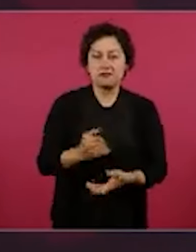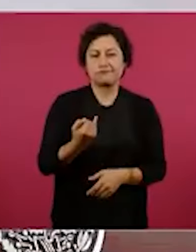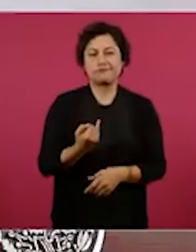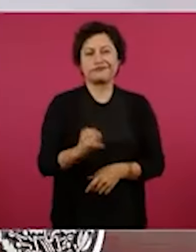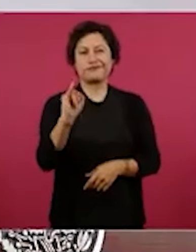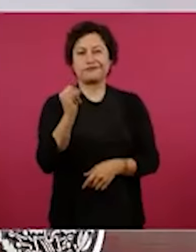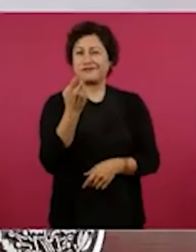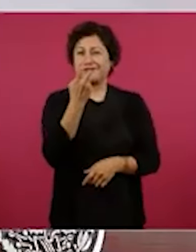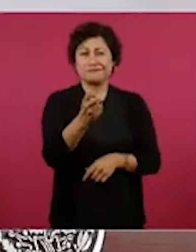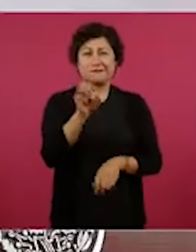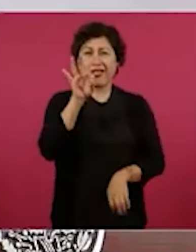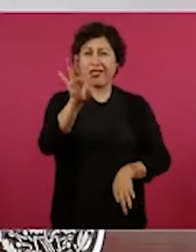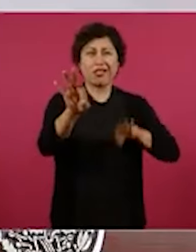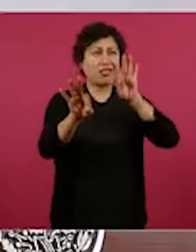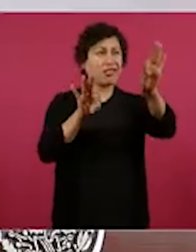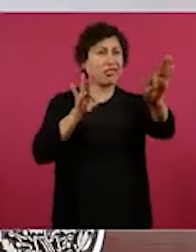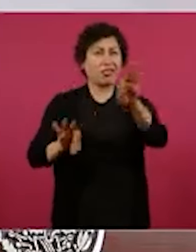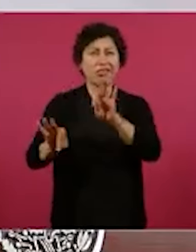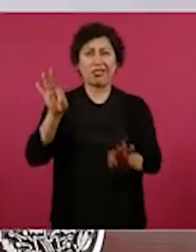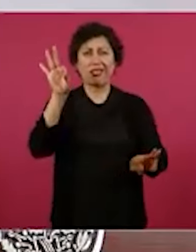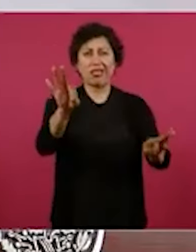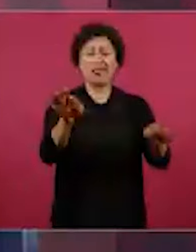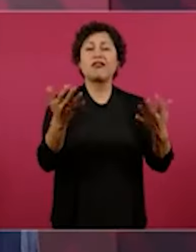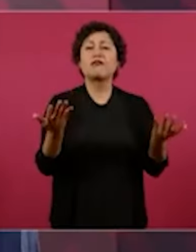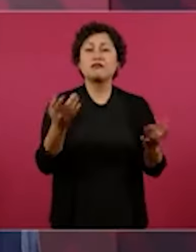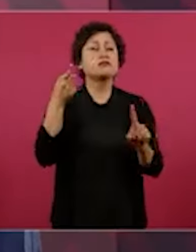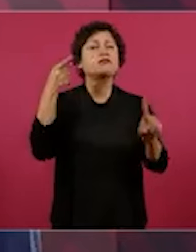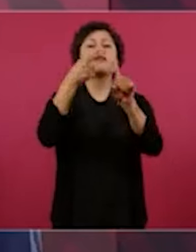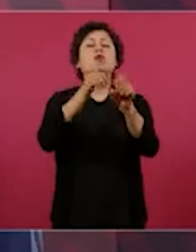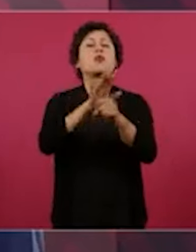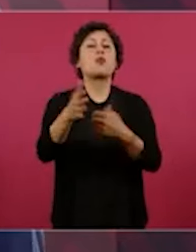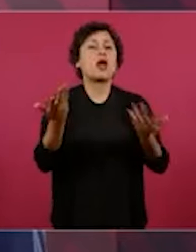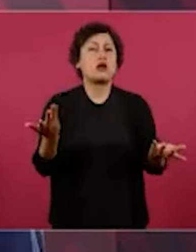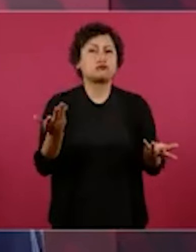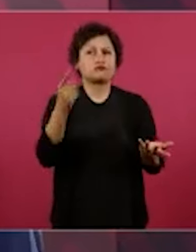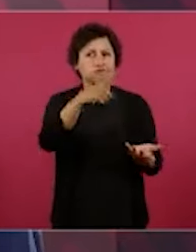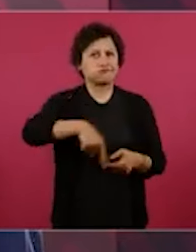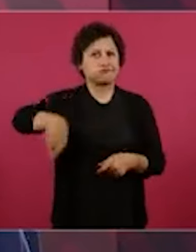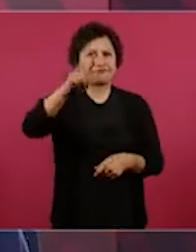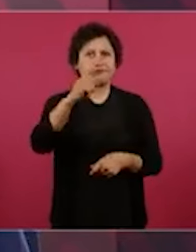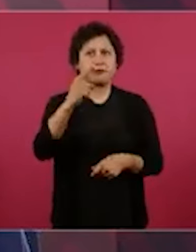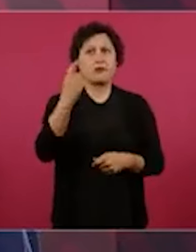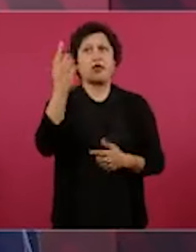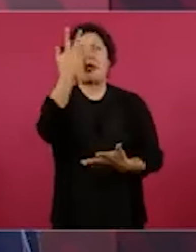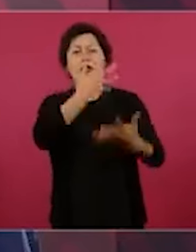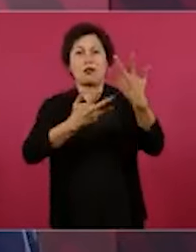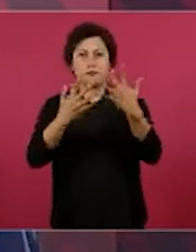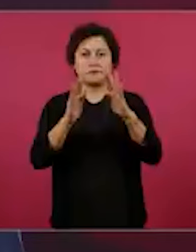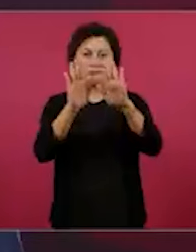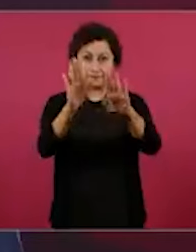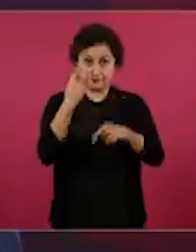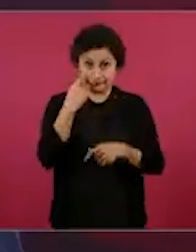nada más para tener una idea, un dato duro.